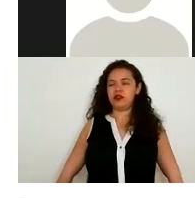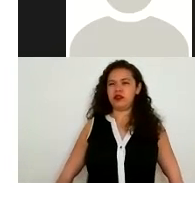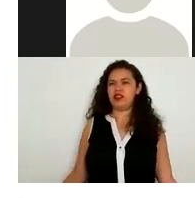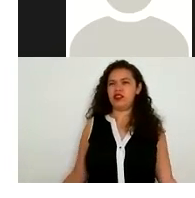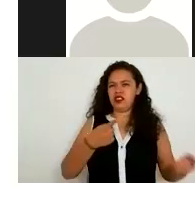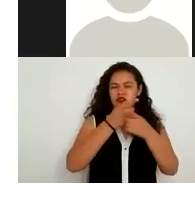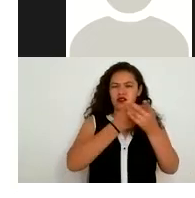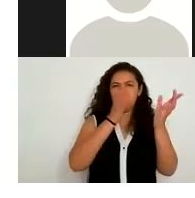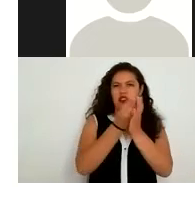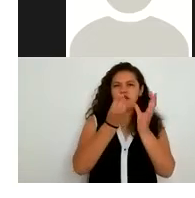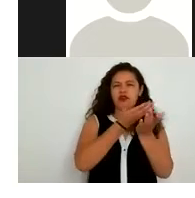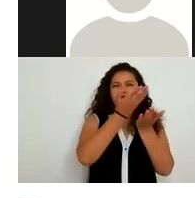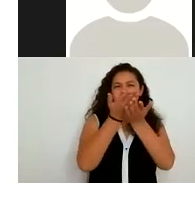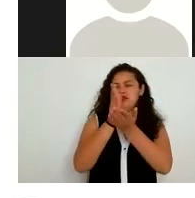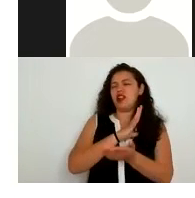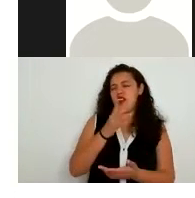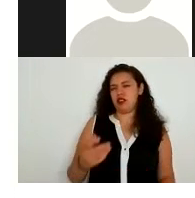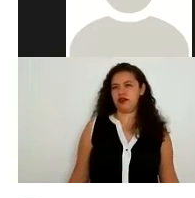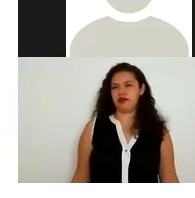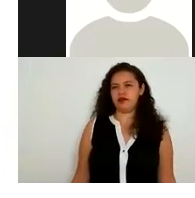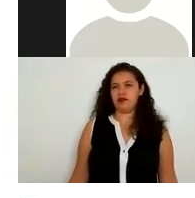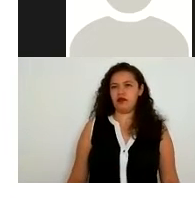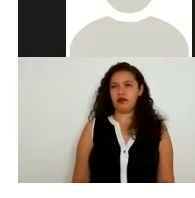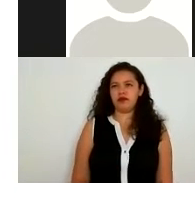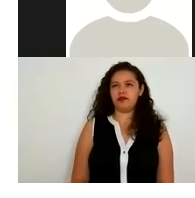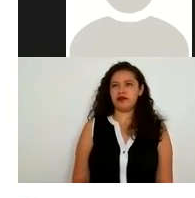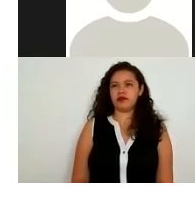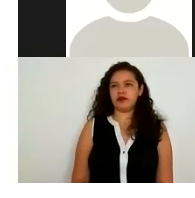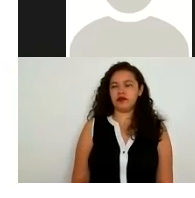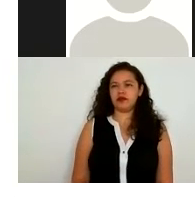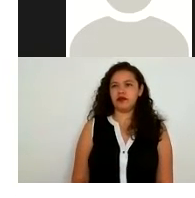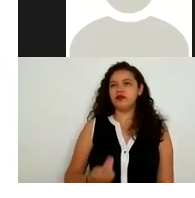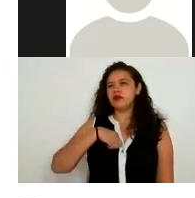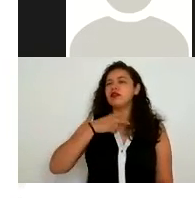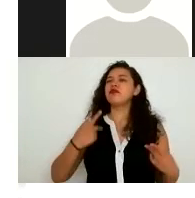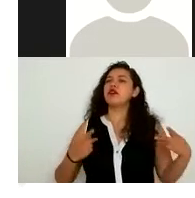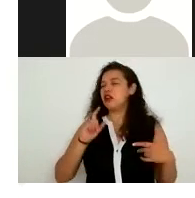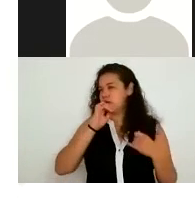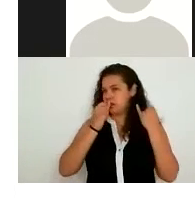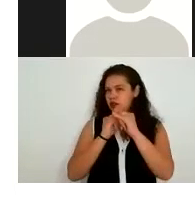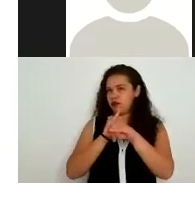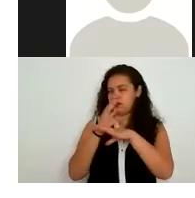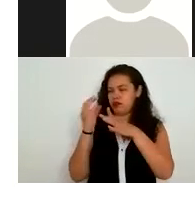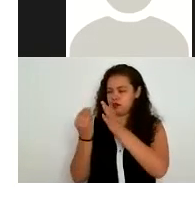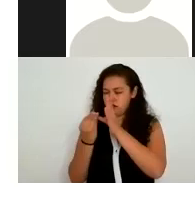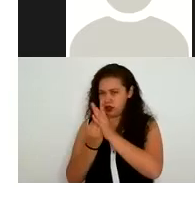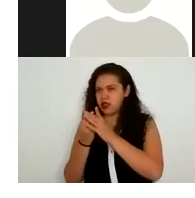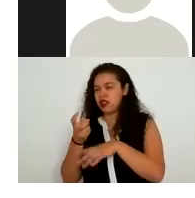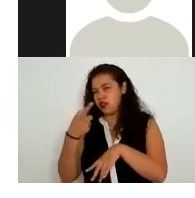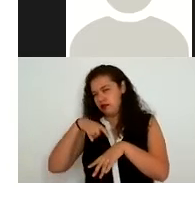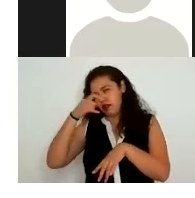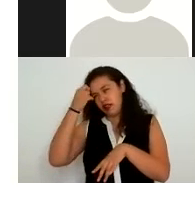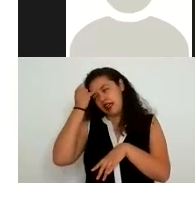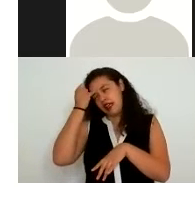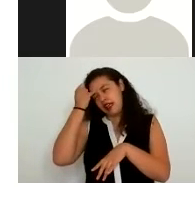que también de manera primero porque nosotros somos personas y también tenemos datos personales entonces partiendo de ese principio de que nosotros también tenemos datos